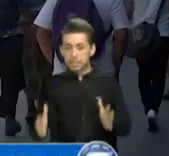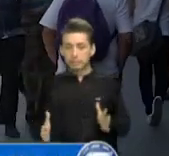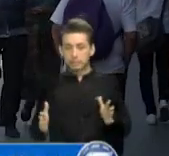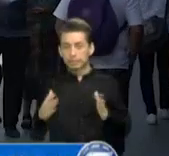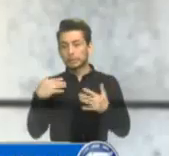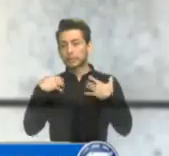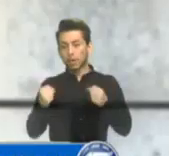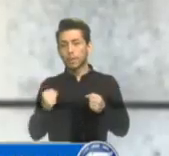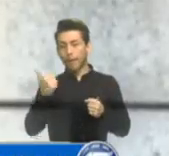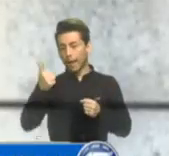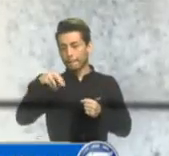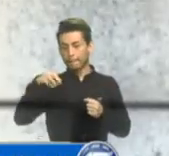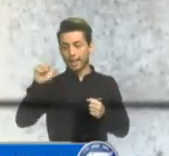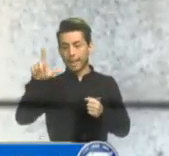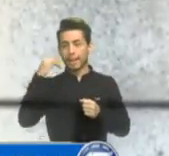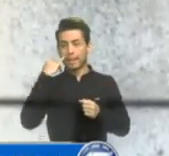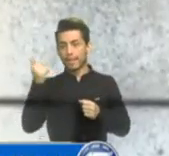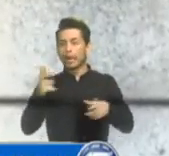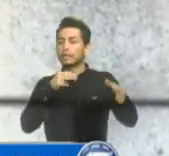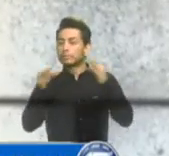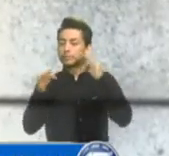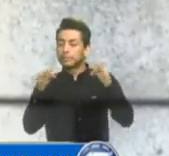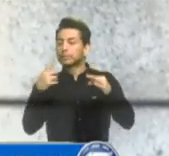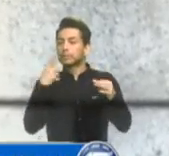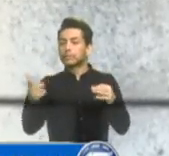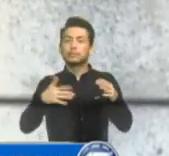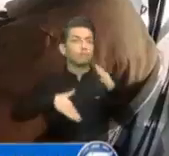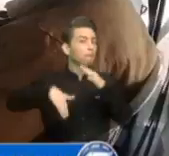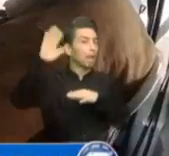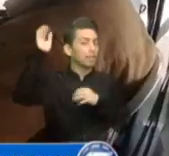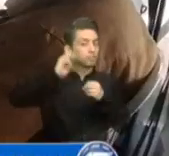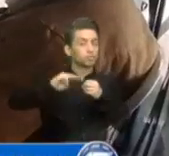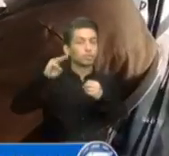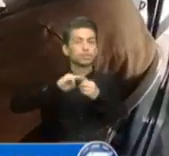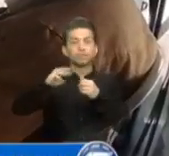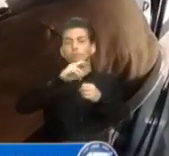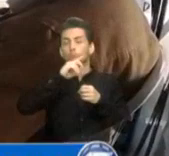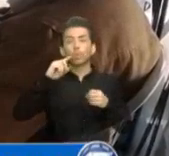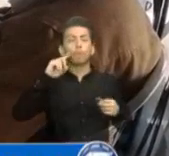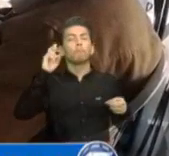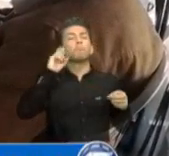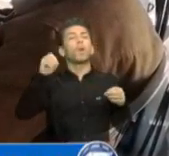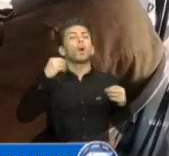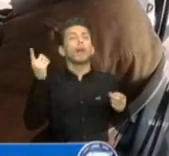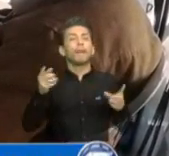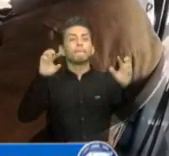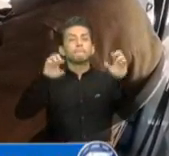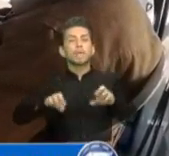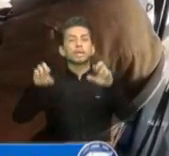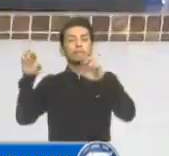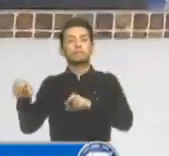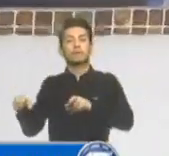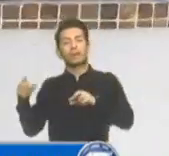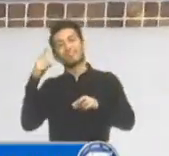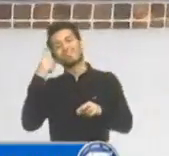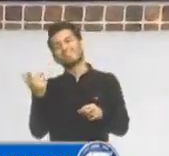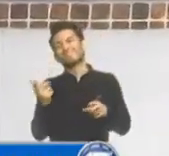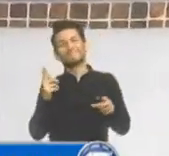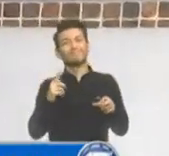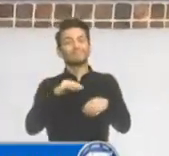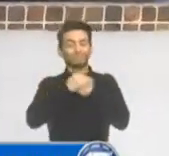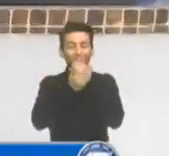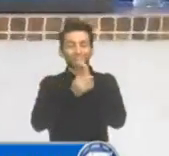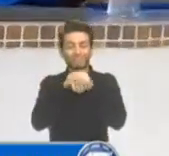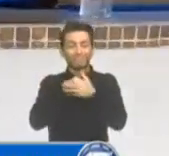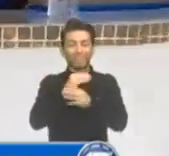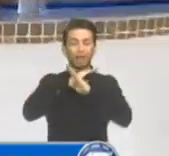Flores, explicaba que el aumento de los municipios en color rojo se debe a que la población ha dejado de aplicar las medidas de